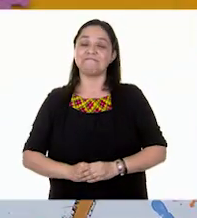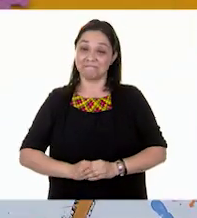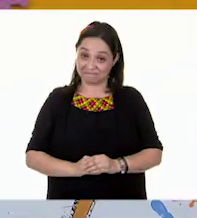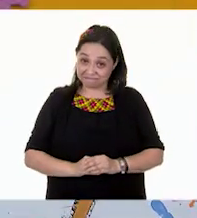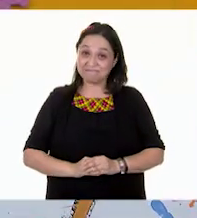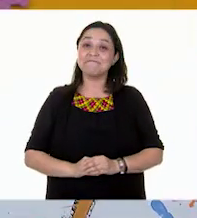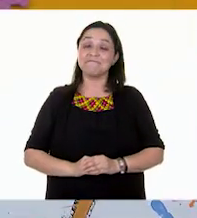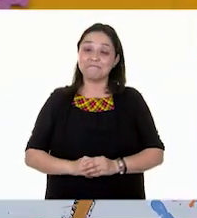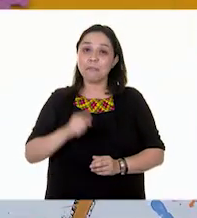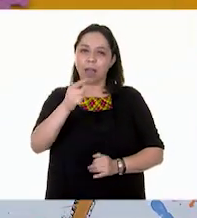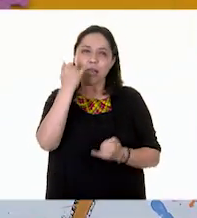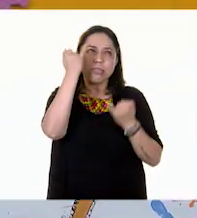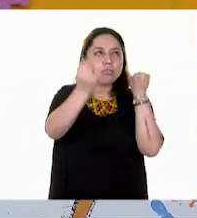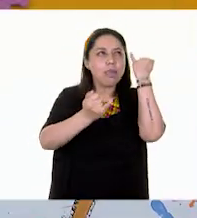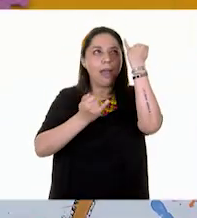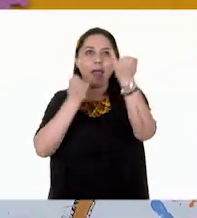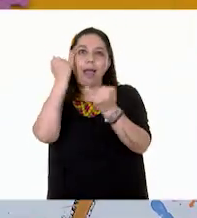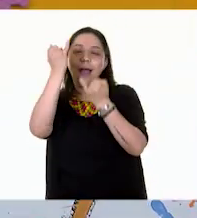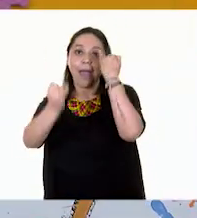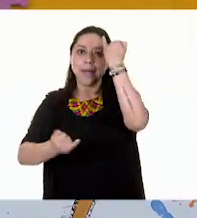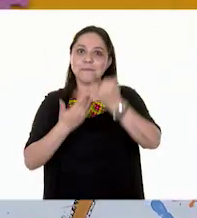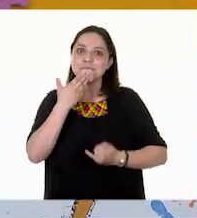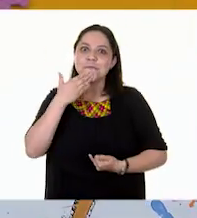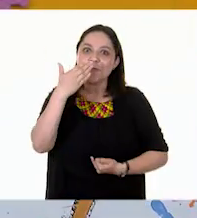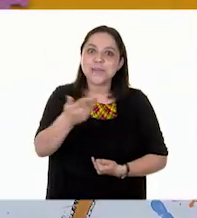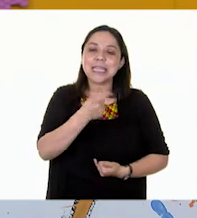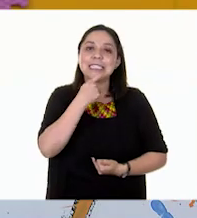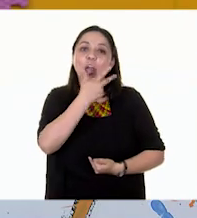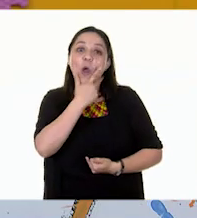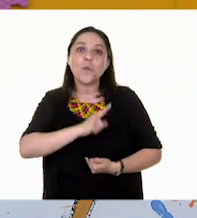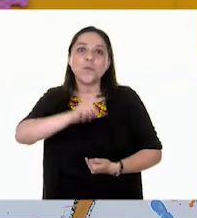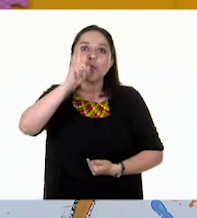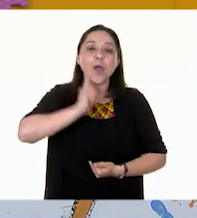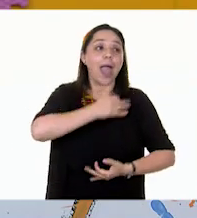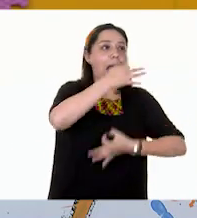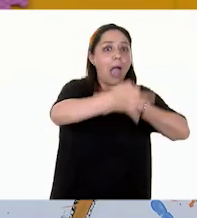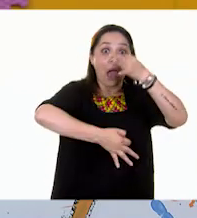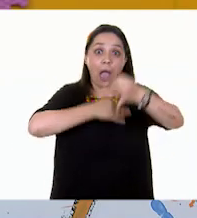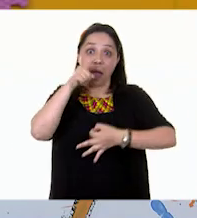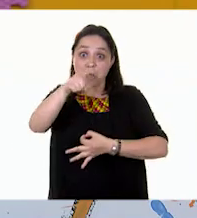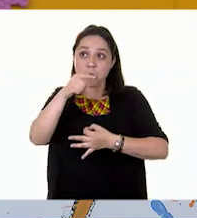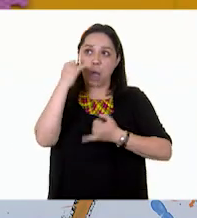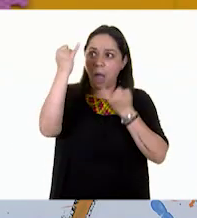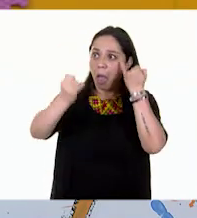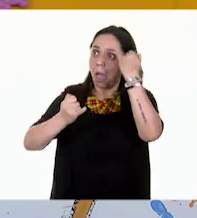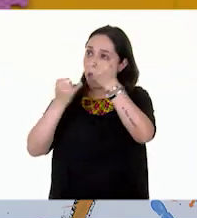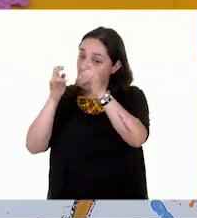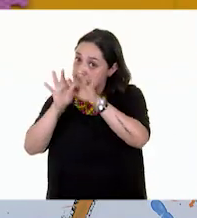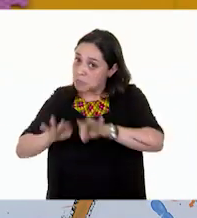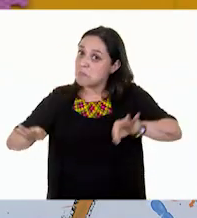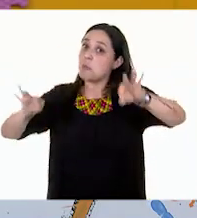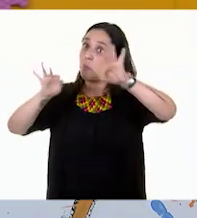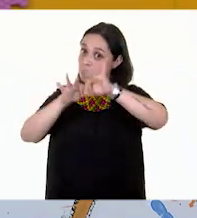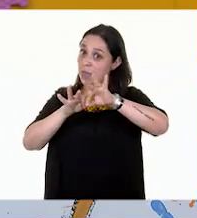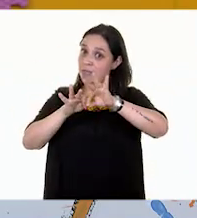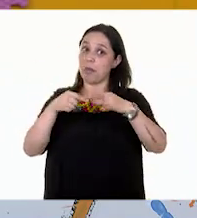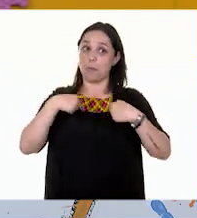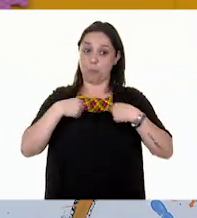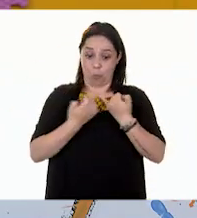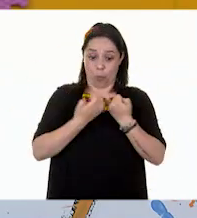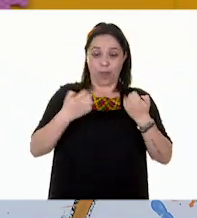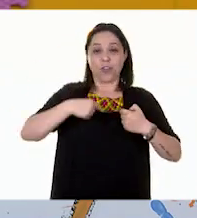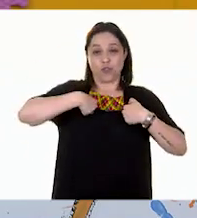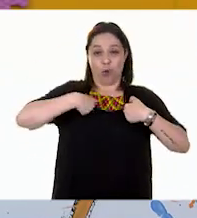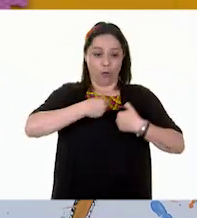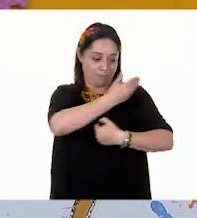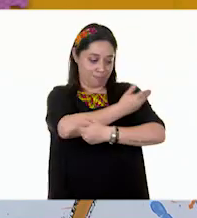¡Qué buenas ideas nos dieron las niñas y los niños! Las campañas que proponen también son muy importantes. Miren, así como yo, que uso mi